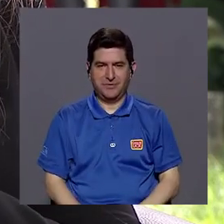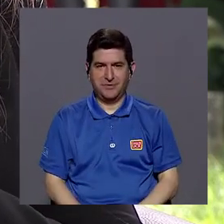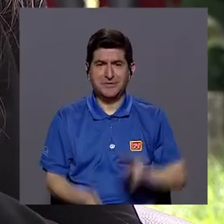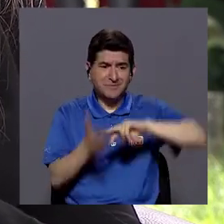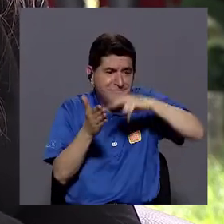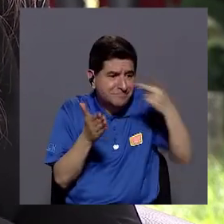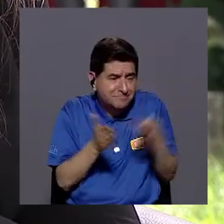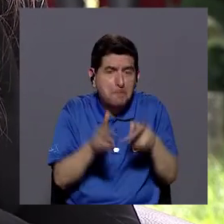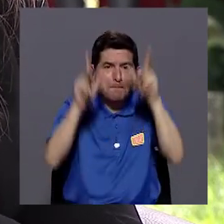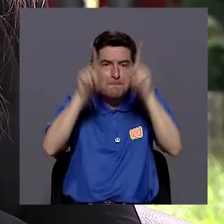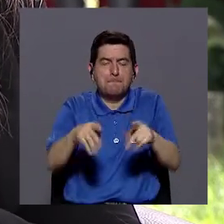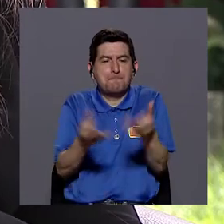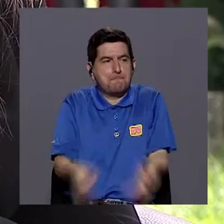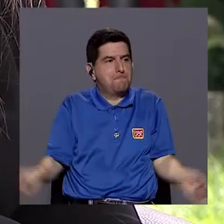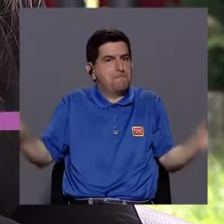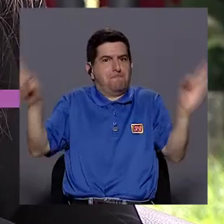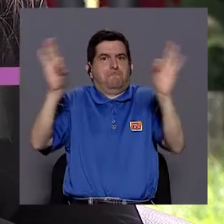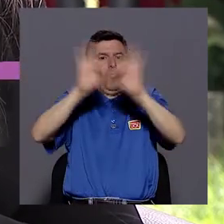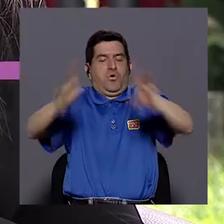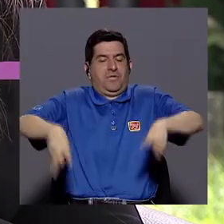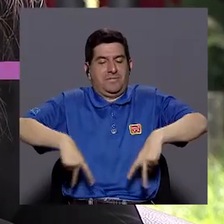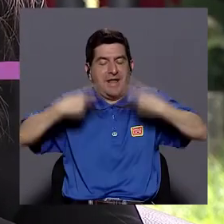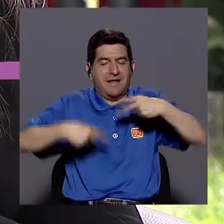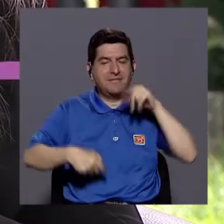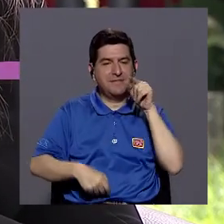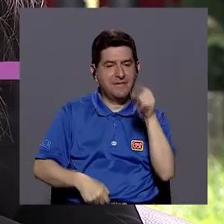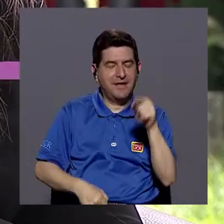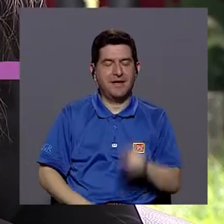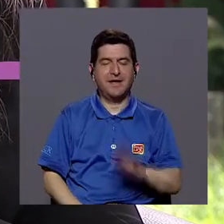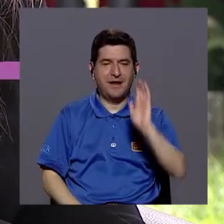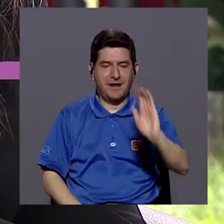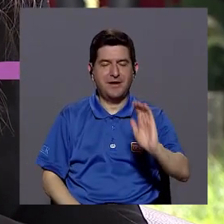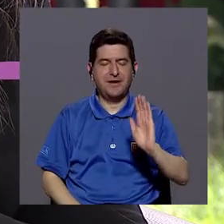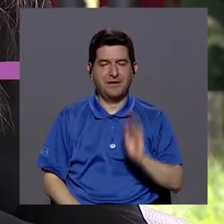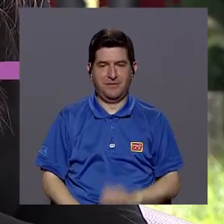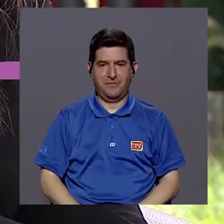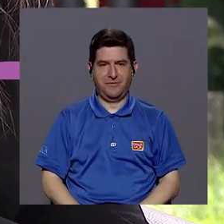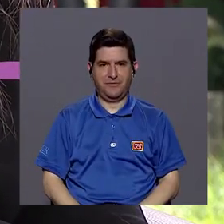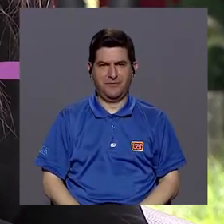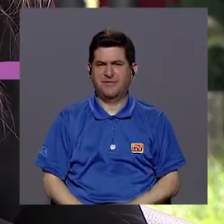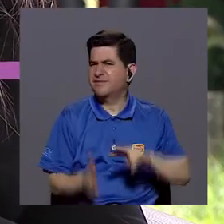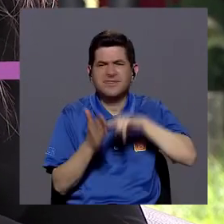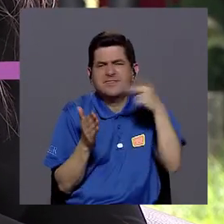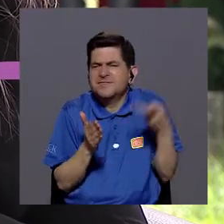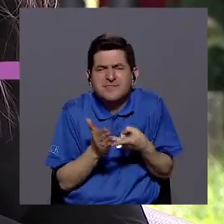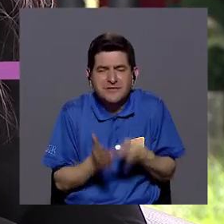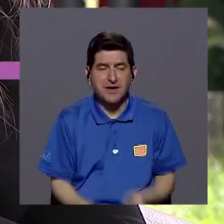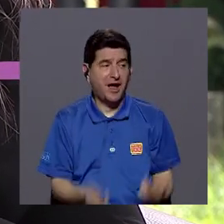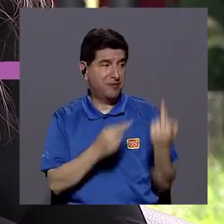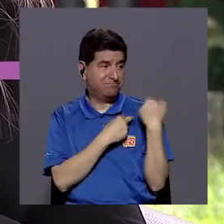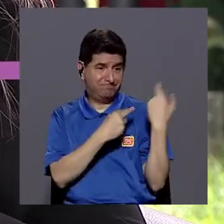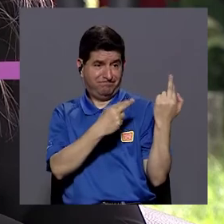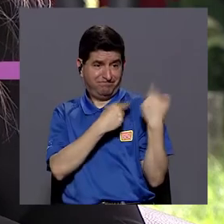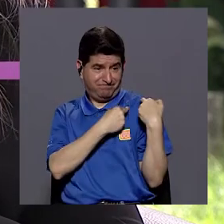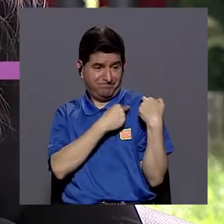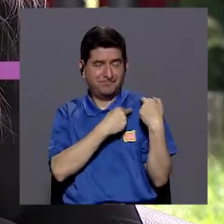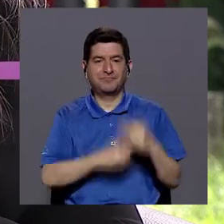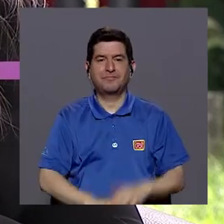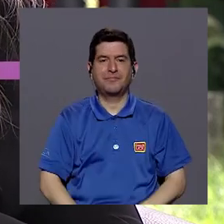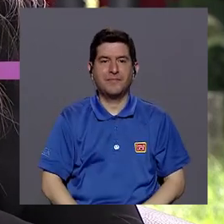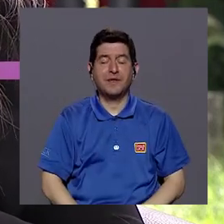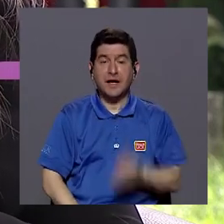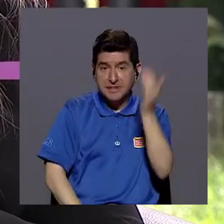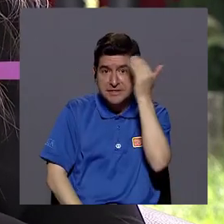probablemente la persona más importante en la vida de ese niño y de esa niña. Y bueno, ¿y eso qué nos da? Una gran responsabilidad,